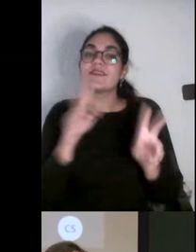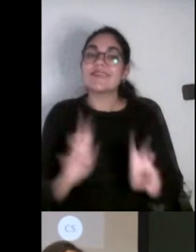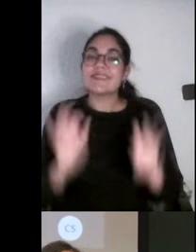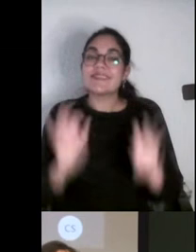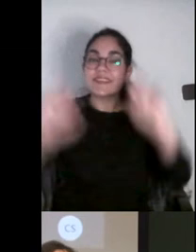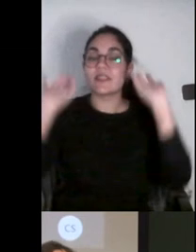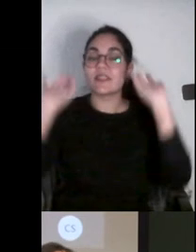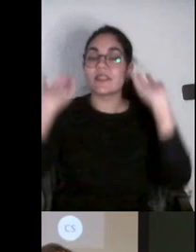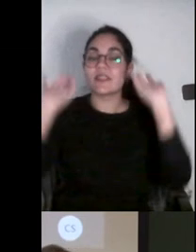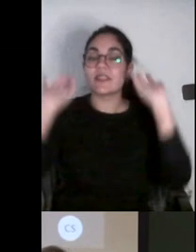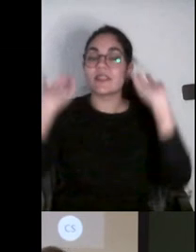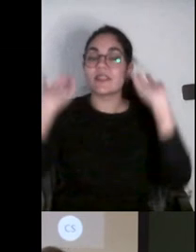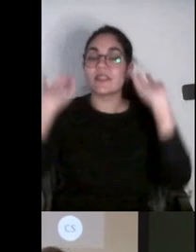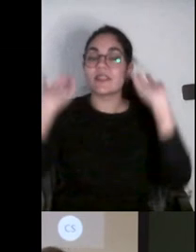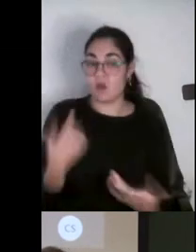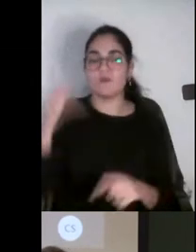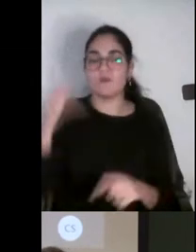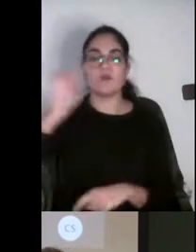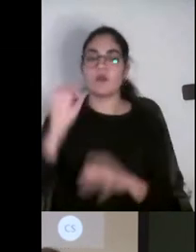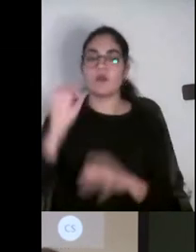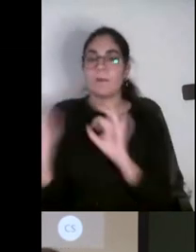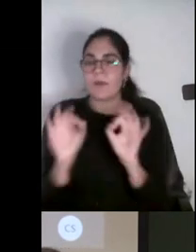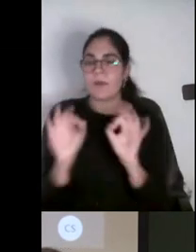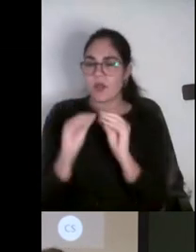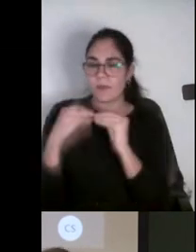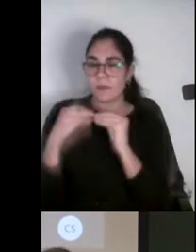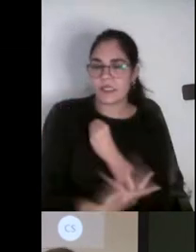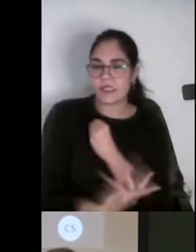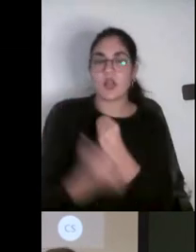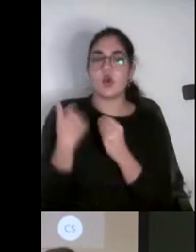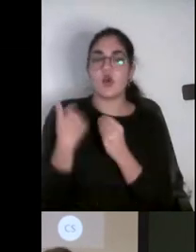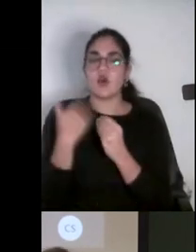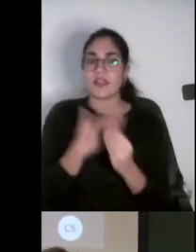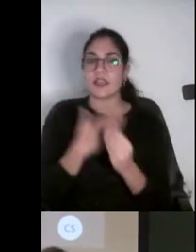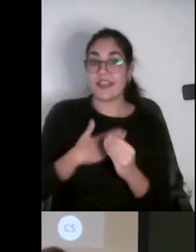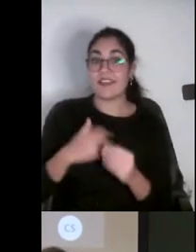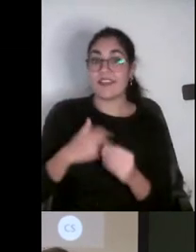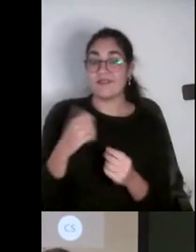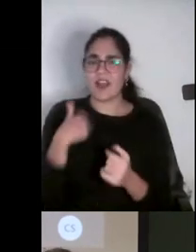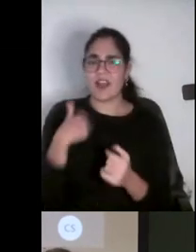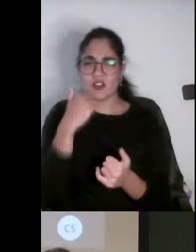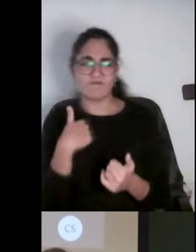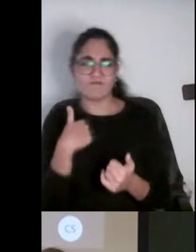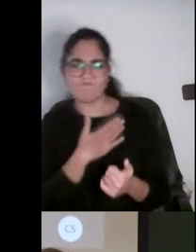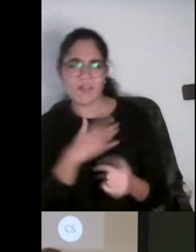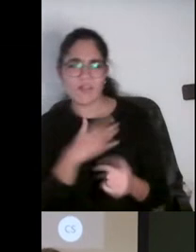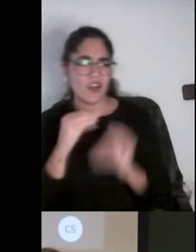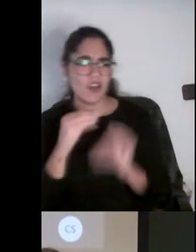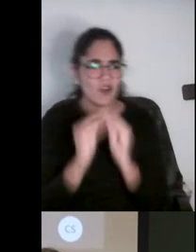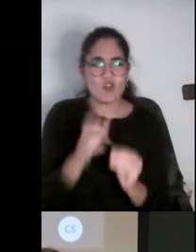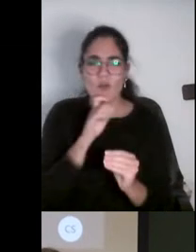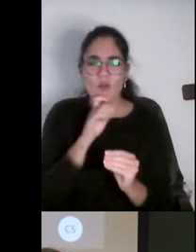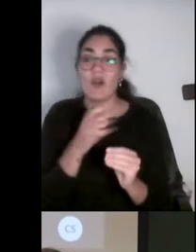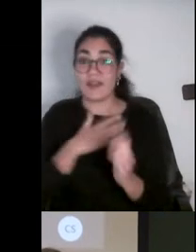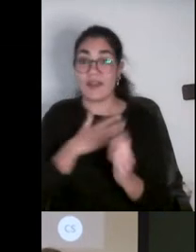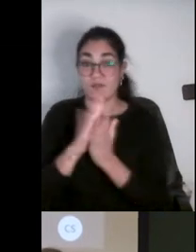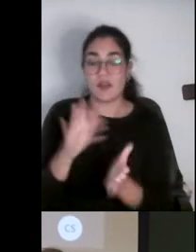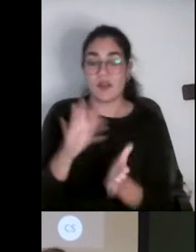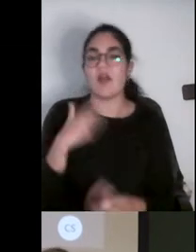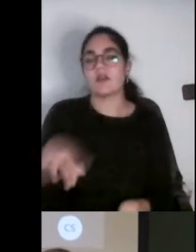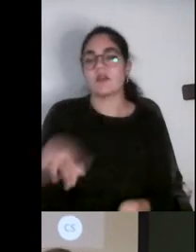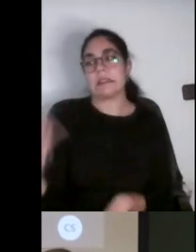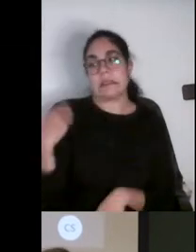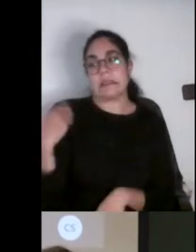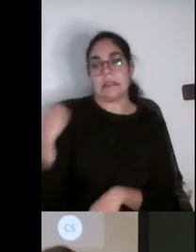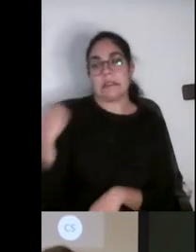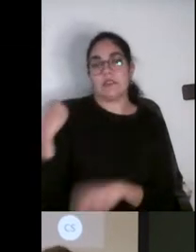ese estilo de vuestros materiales o tenéis idea de hacerla, por favor contactad con nosotros, porque nos interesaría mucho teneros en